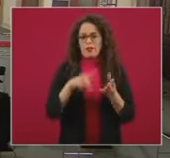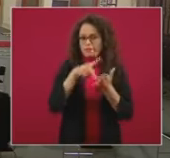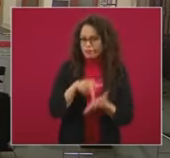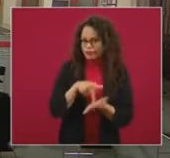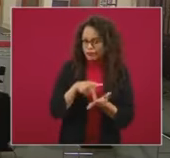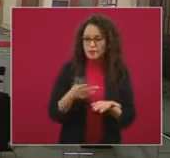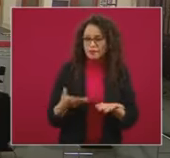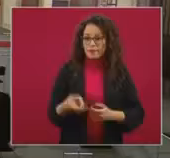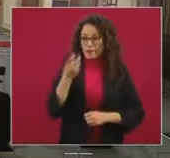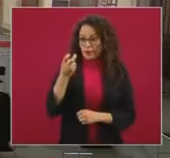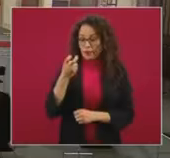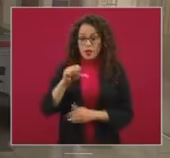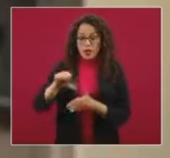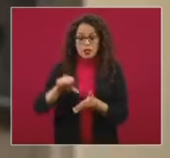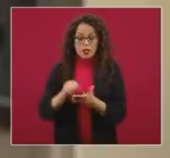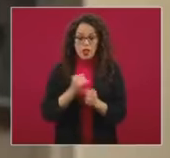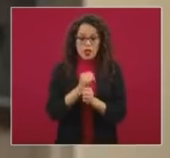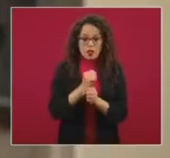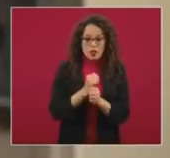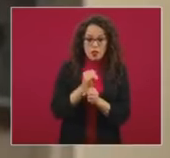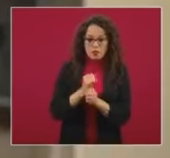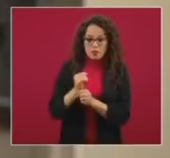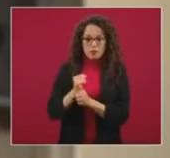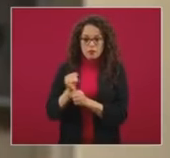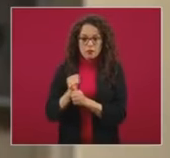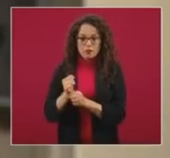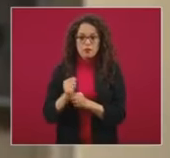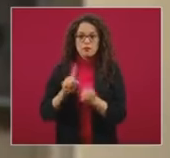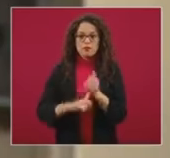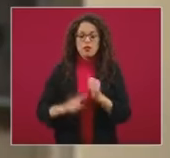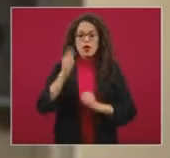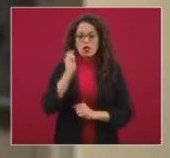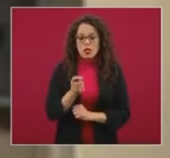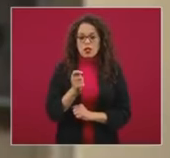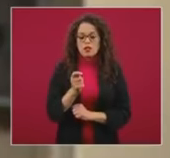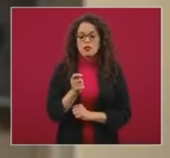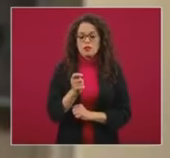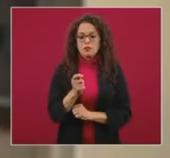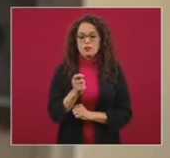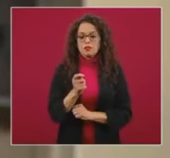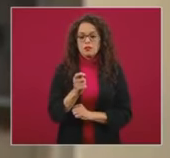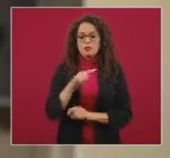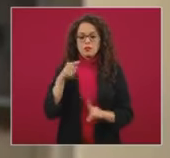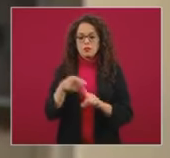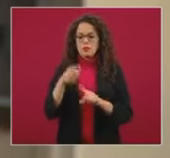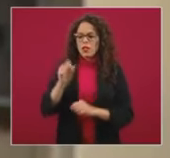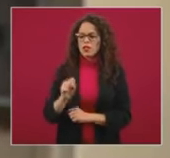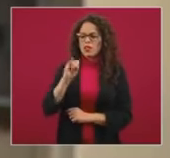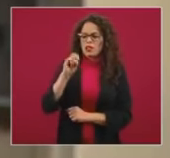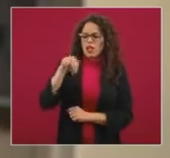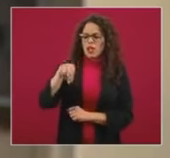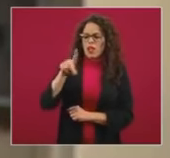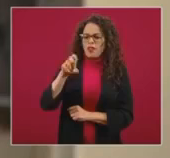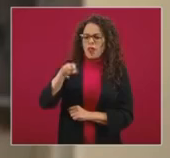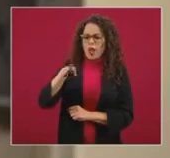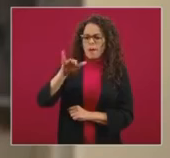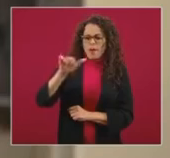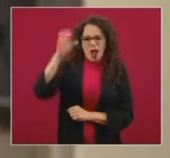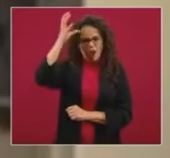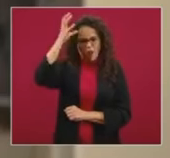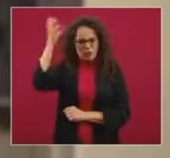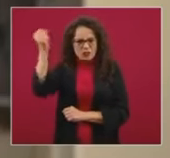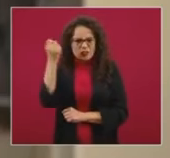centros de investigación han venido impulsando en término conceptual de este término de sindemia, que no propiamente